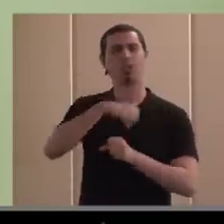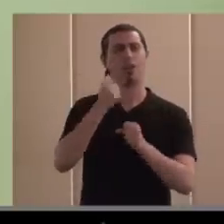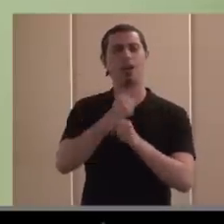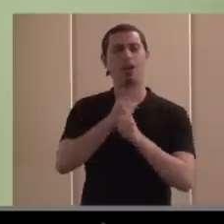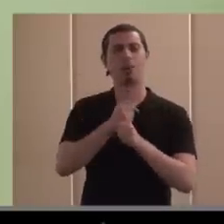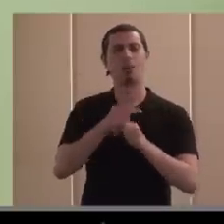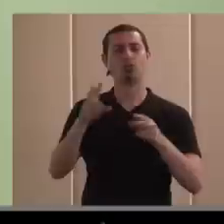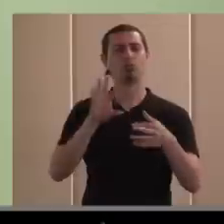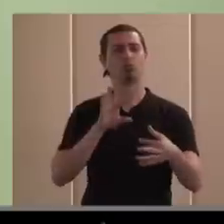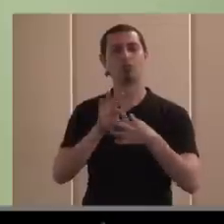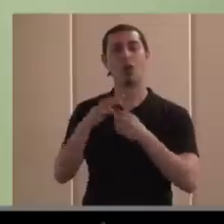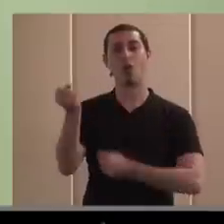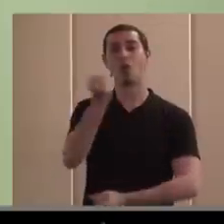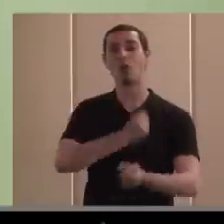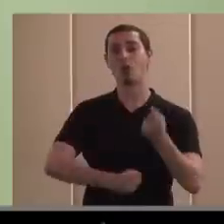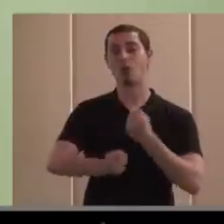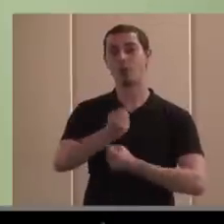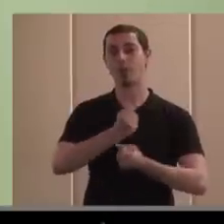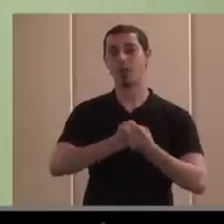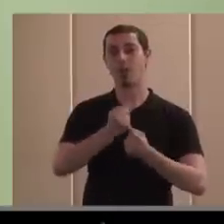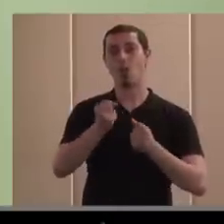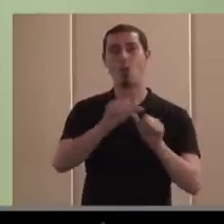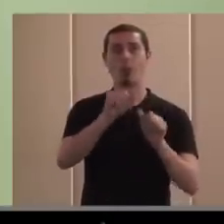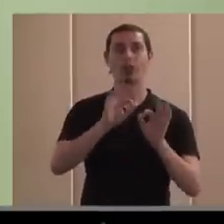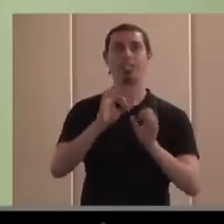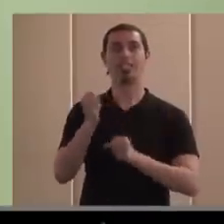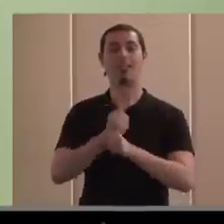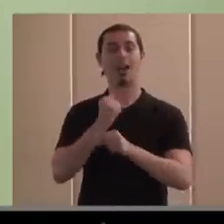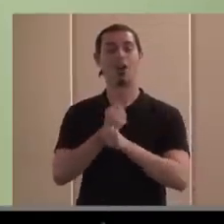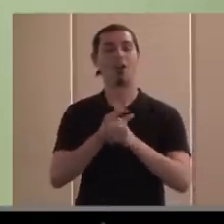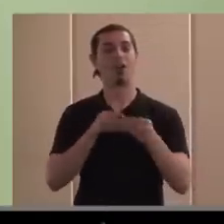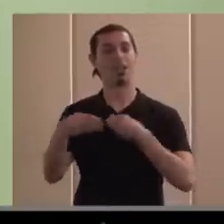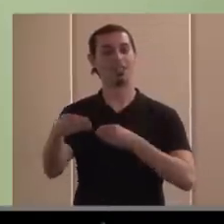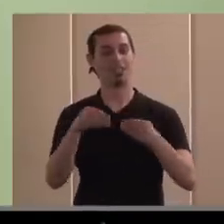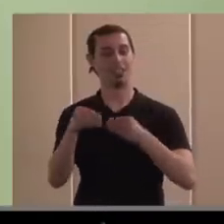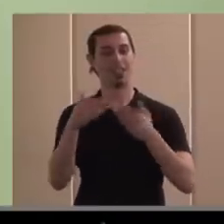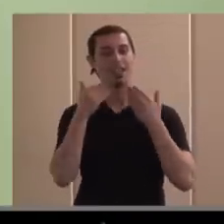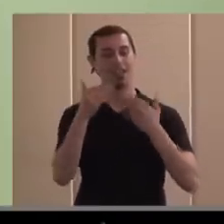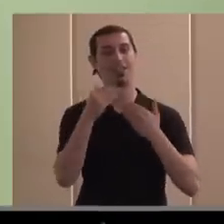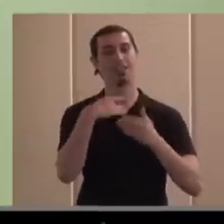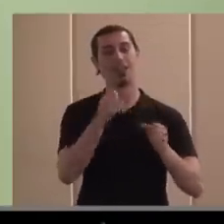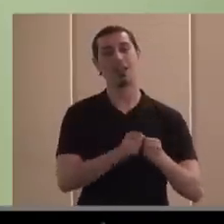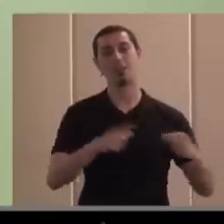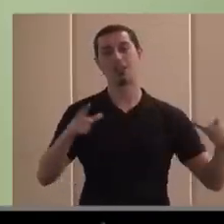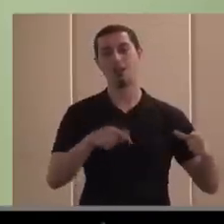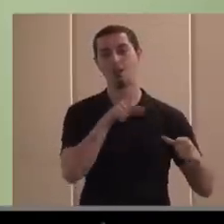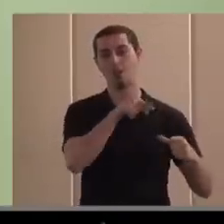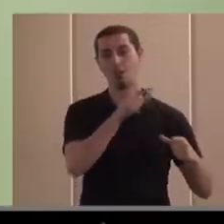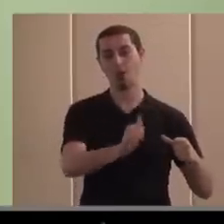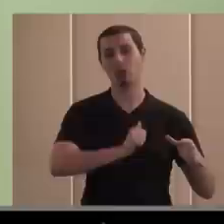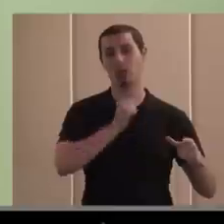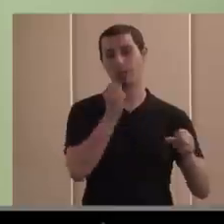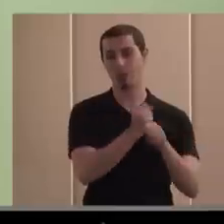poco todo lo que tiene que ver con la economía o los modelos de trabajo flexible a través de de la generación de una plataforma que permita oportunidades